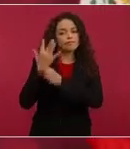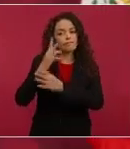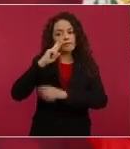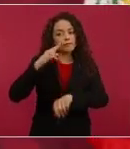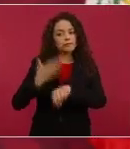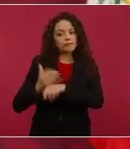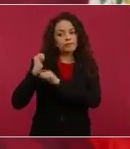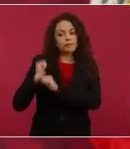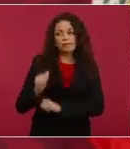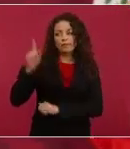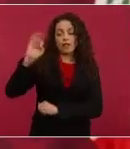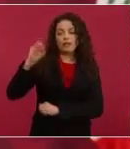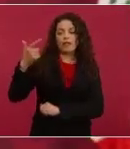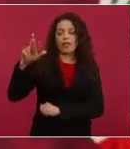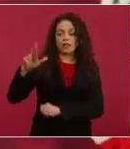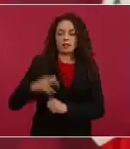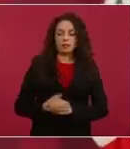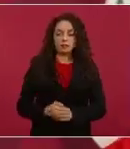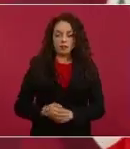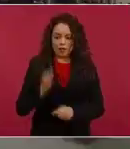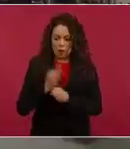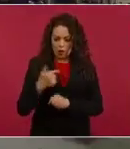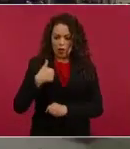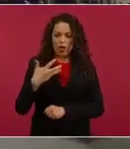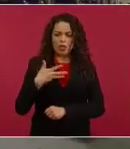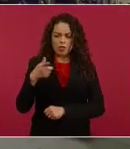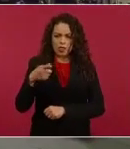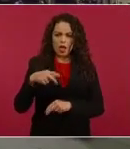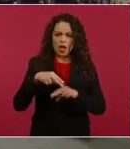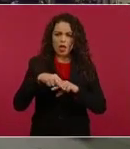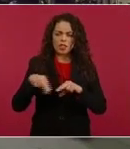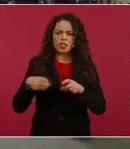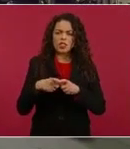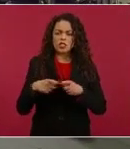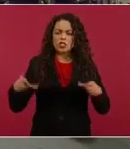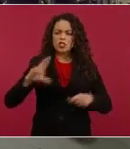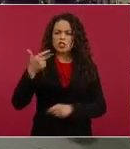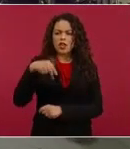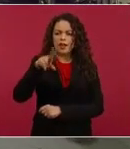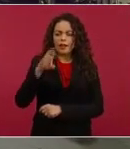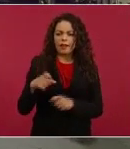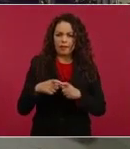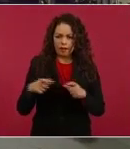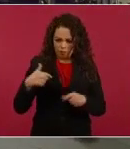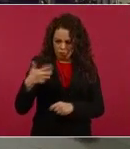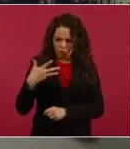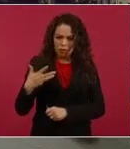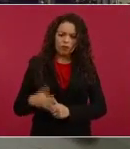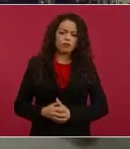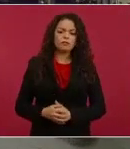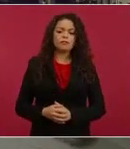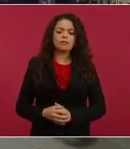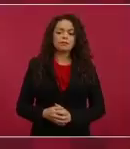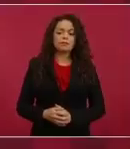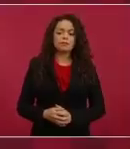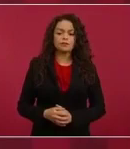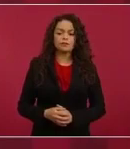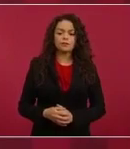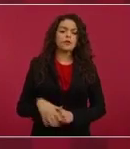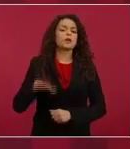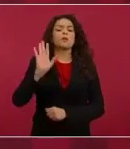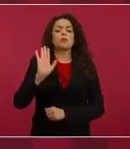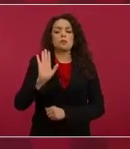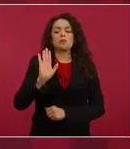Yo te propongo que pidamos